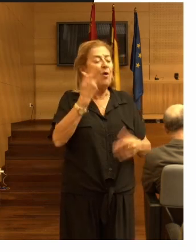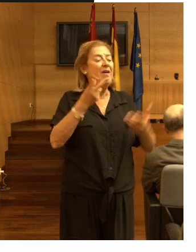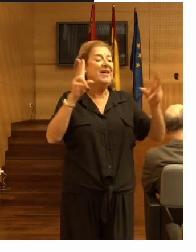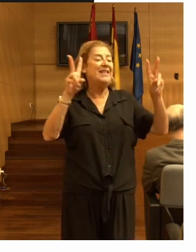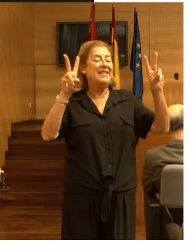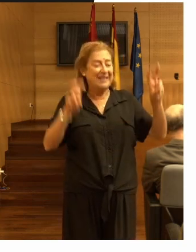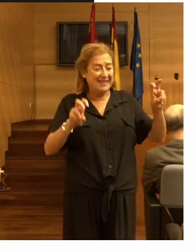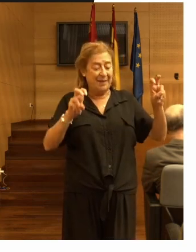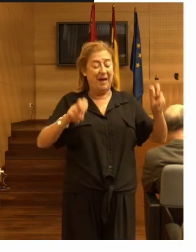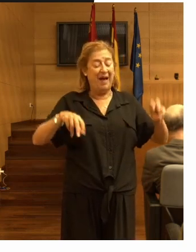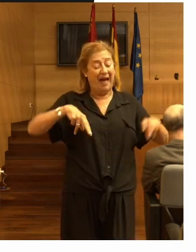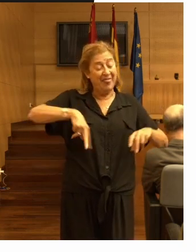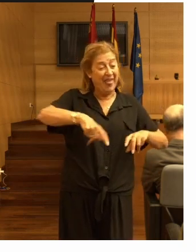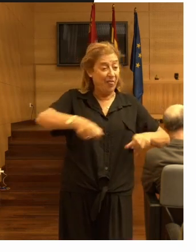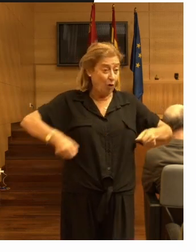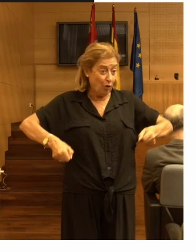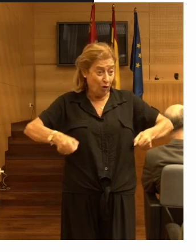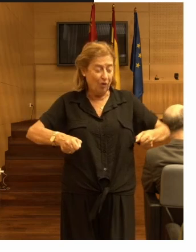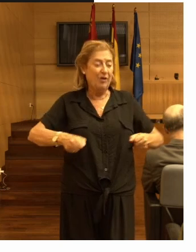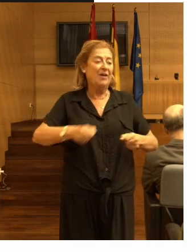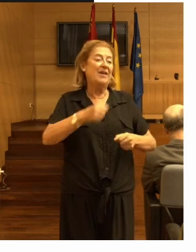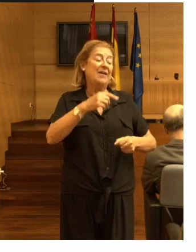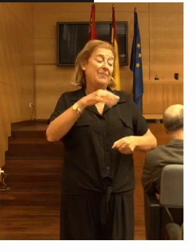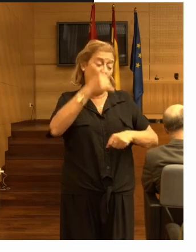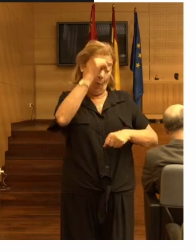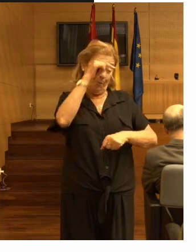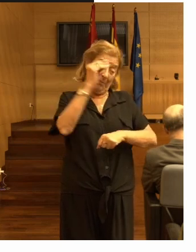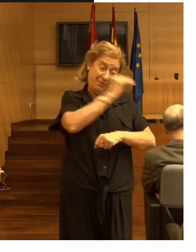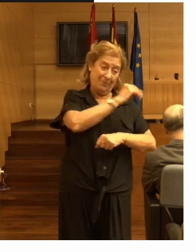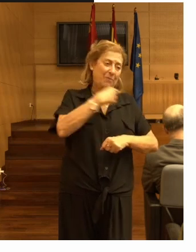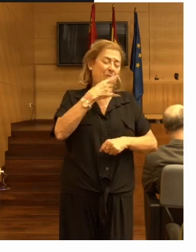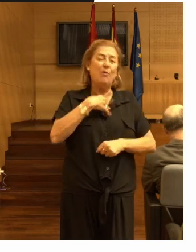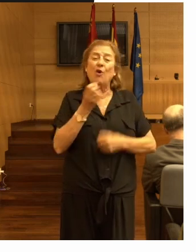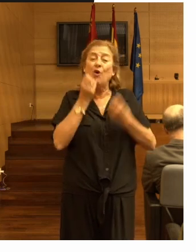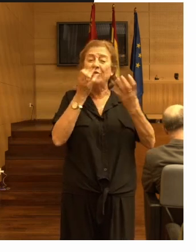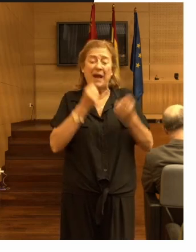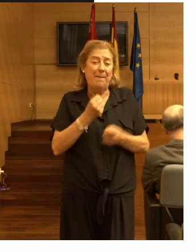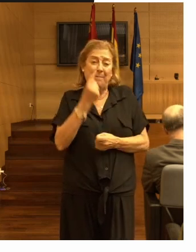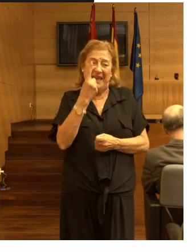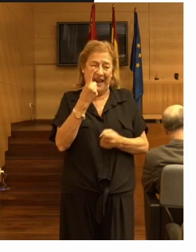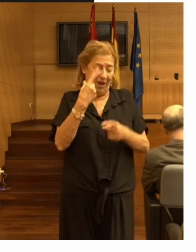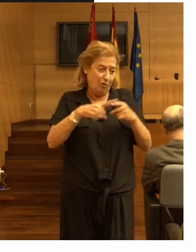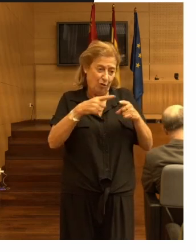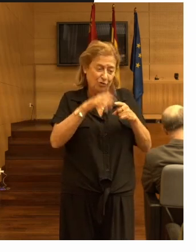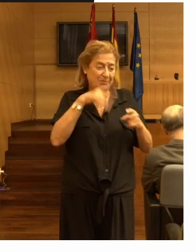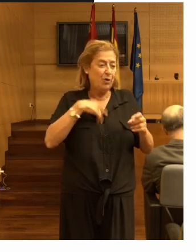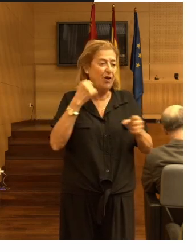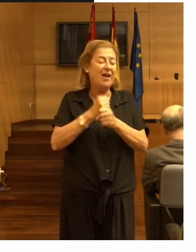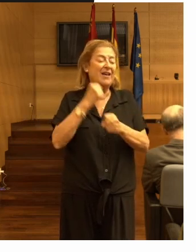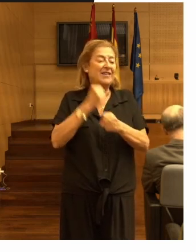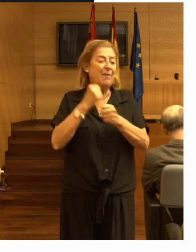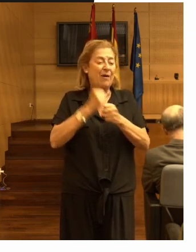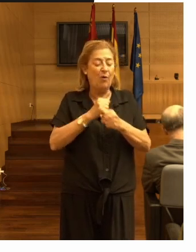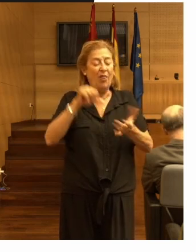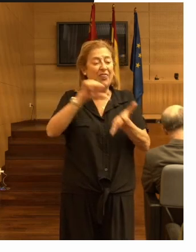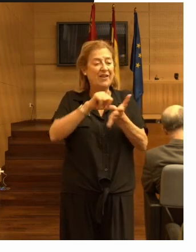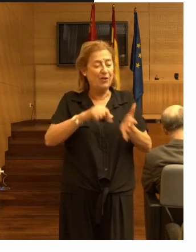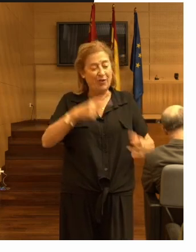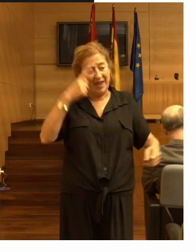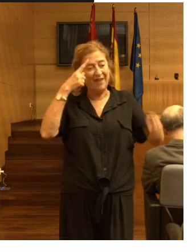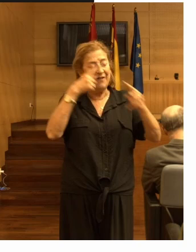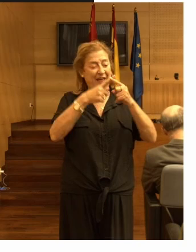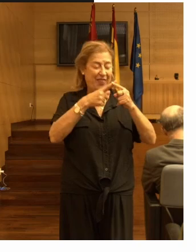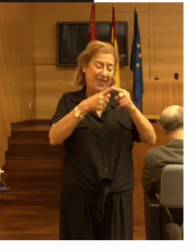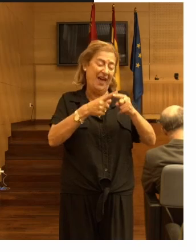tema de los andadores Clement te puedo contar mil cosas porque trabajo en el centro de referencia estatal en